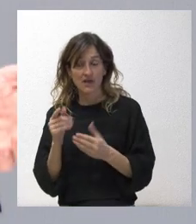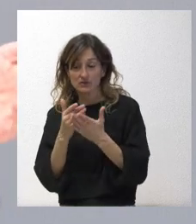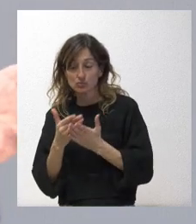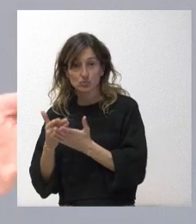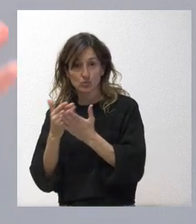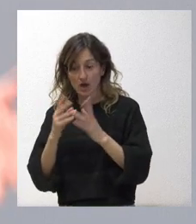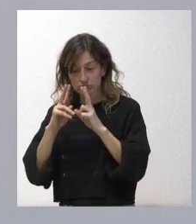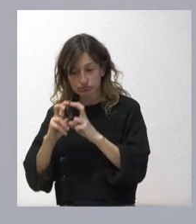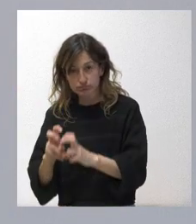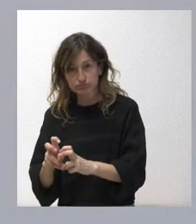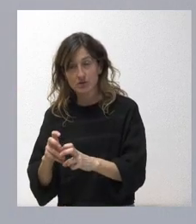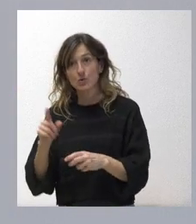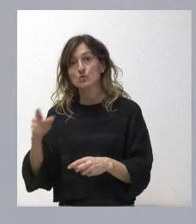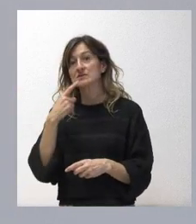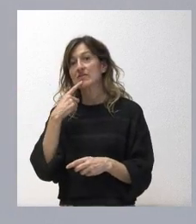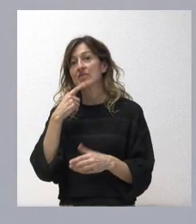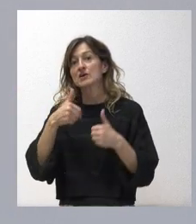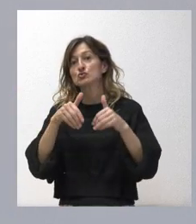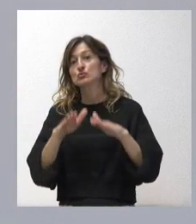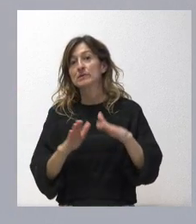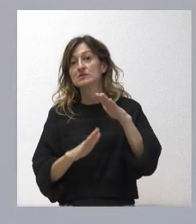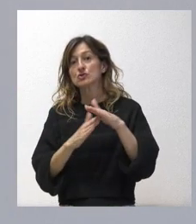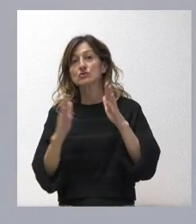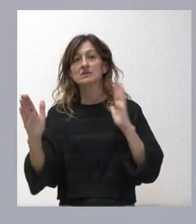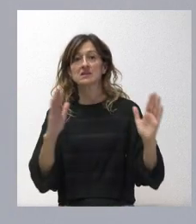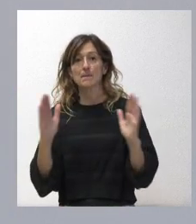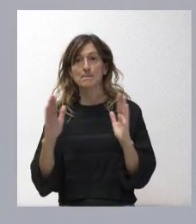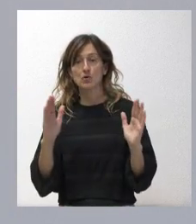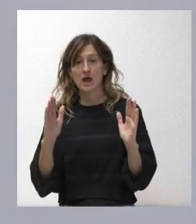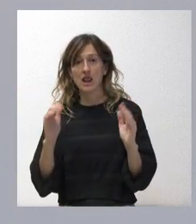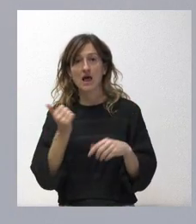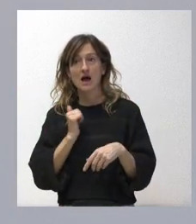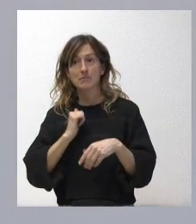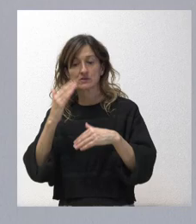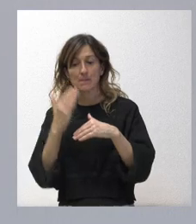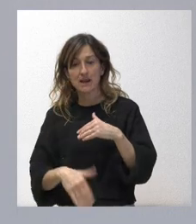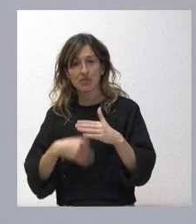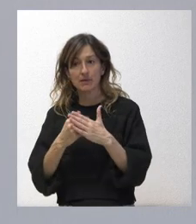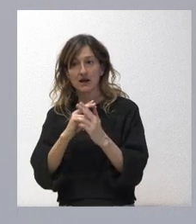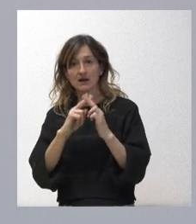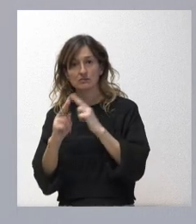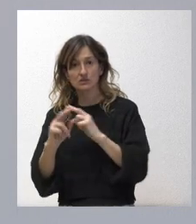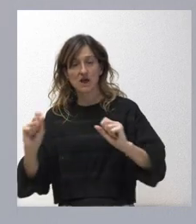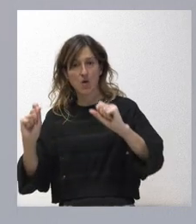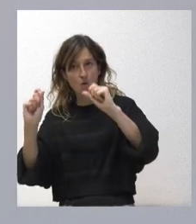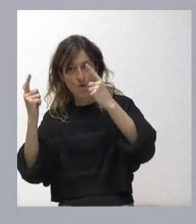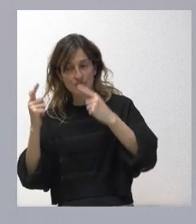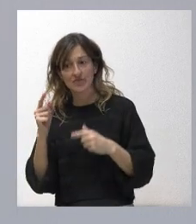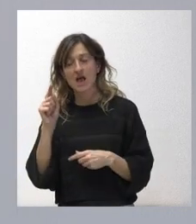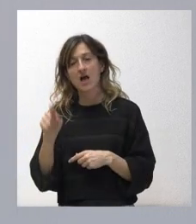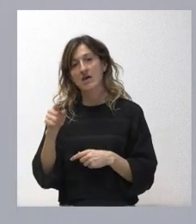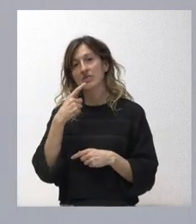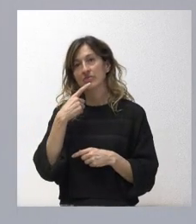y, como usted ha dicho, es una suspensión temporal mientras se agota el plazo para la resolución definitiva en donde se contemplarán